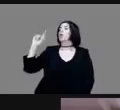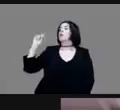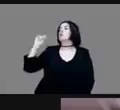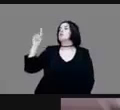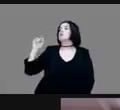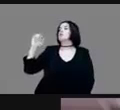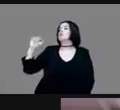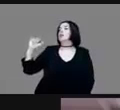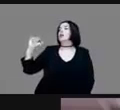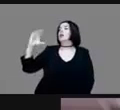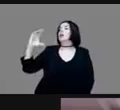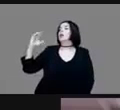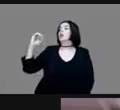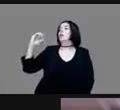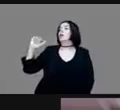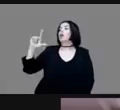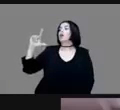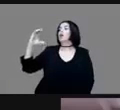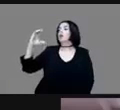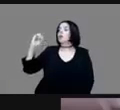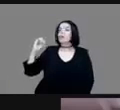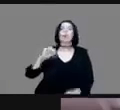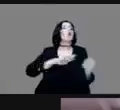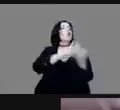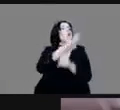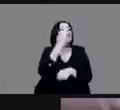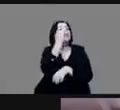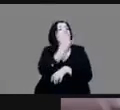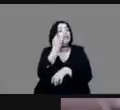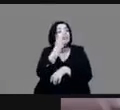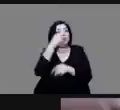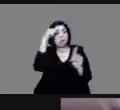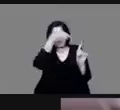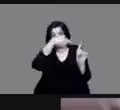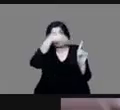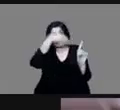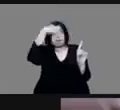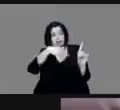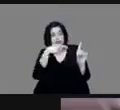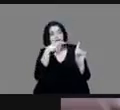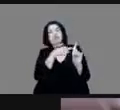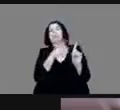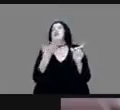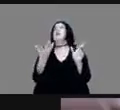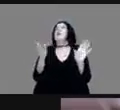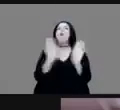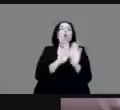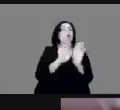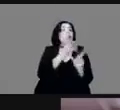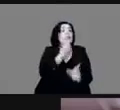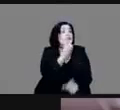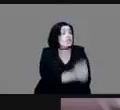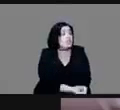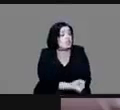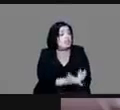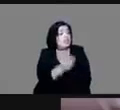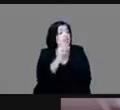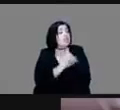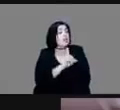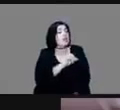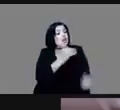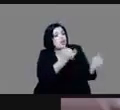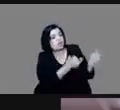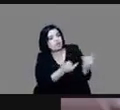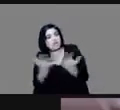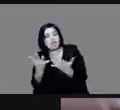digamos las lenguas que hablaba como de de chica fue llevada